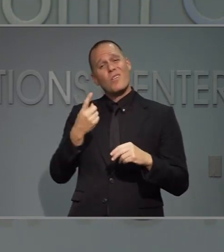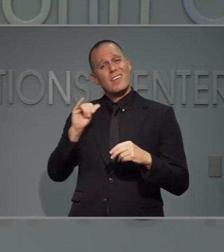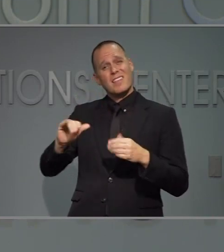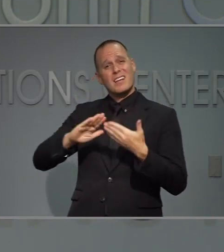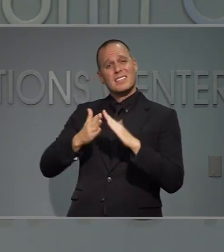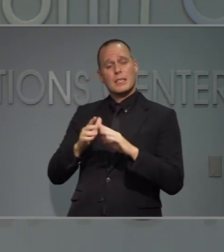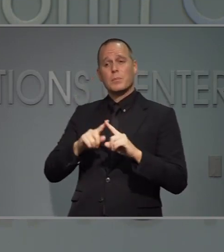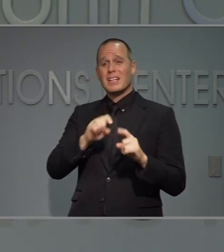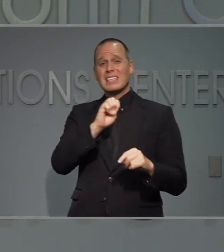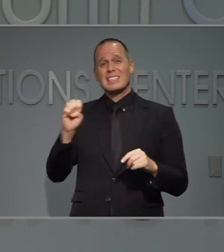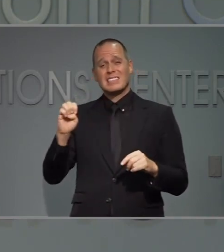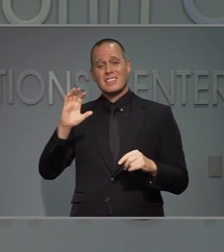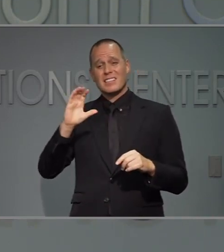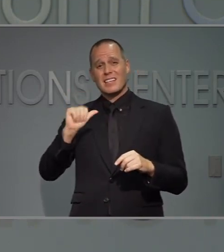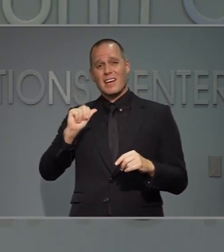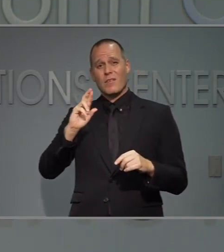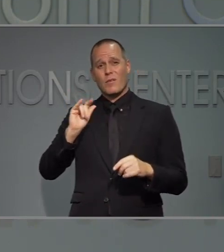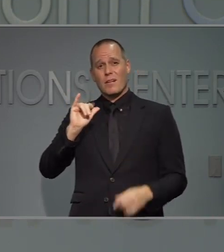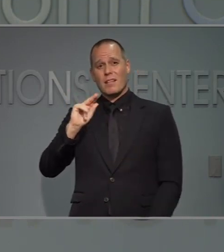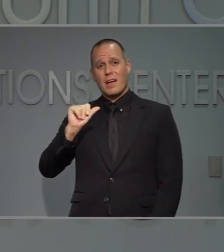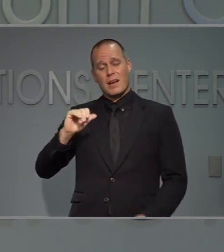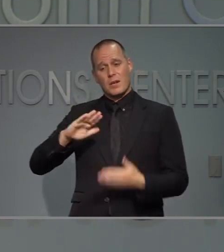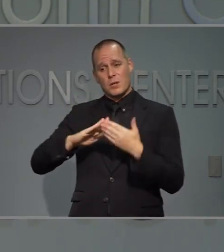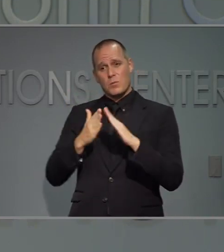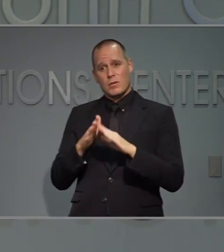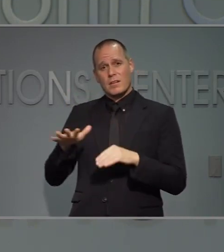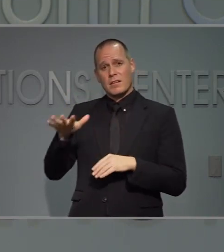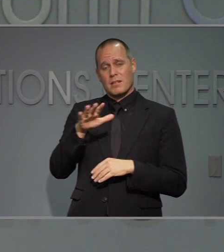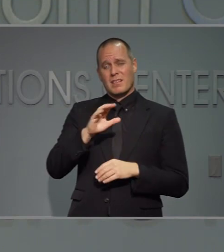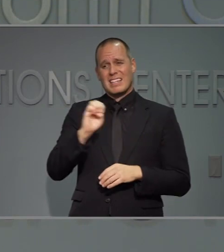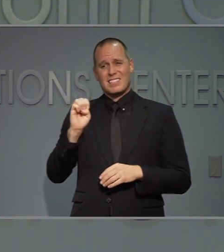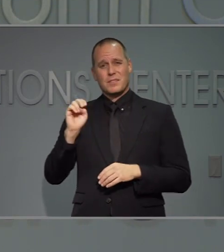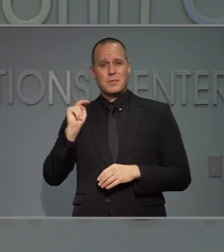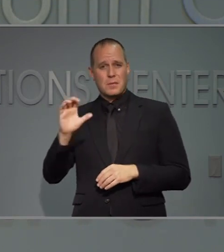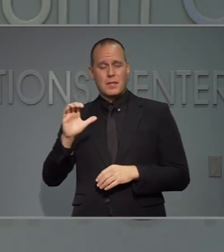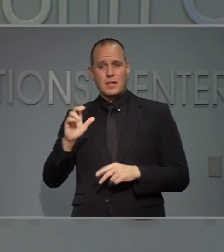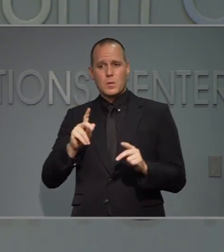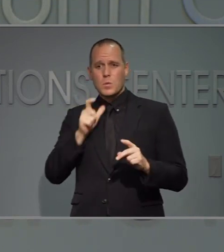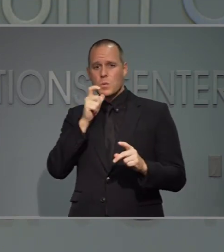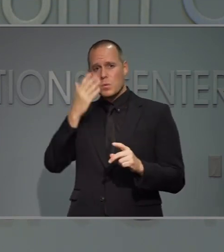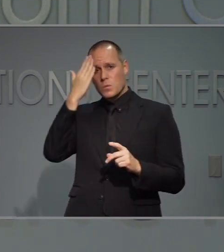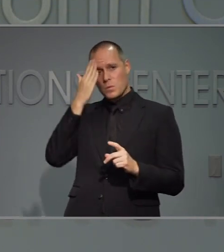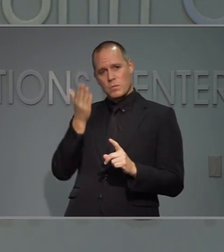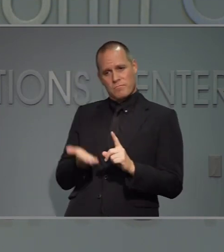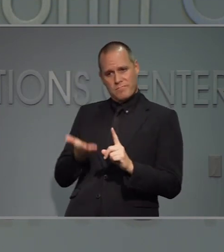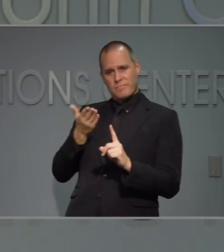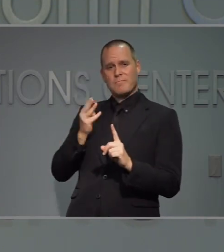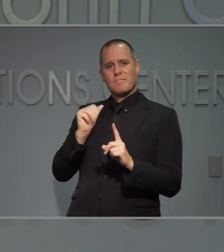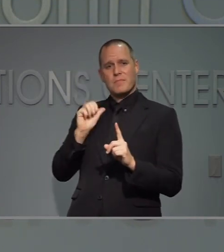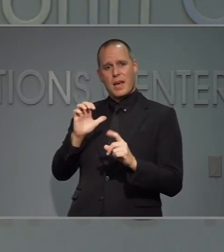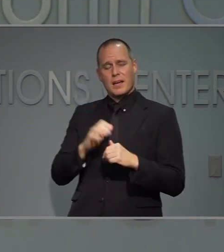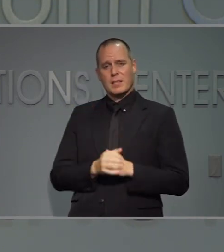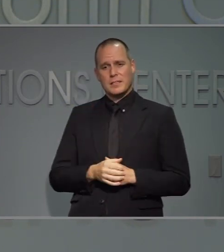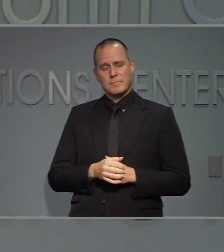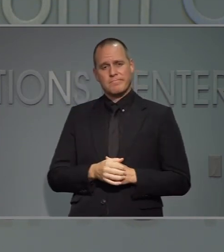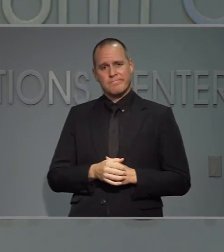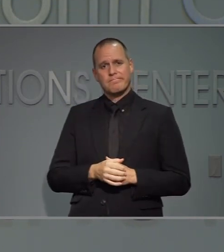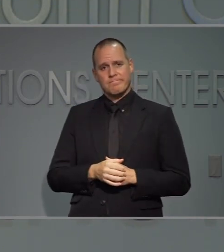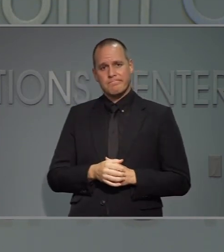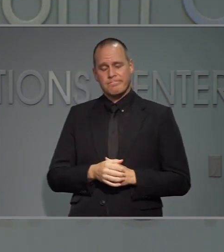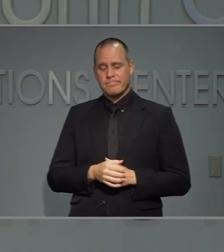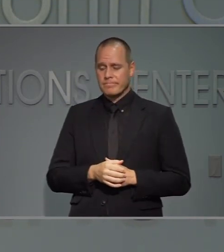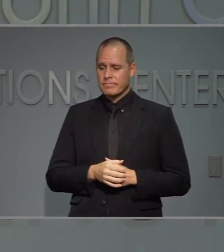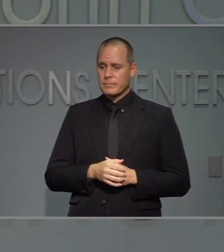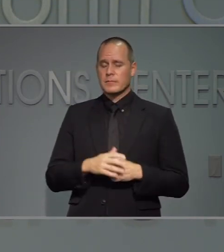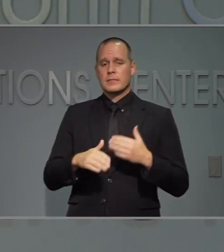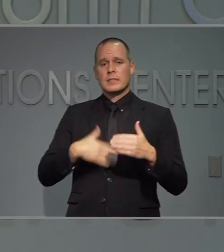am todas las personas no nada más de Washington sino toda la comunidad de Carolina del Este y las personas que lo conocían